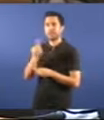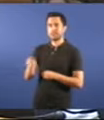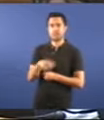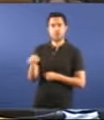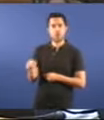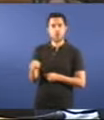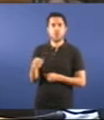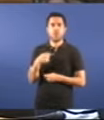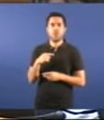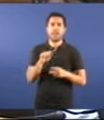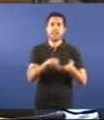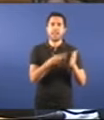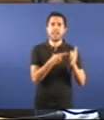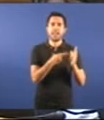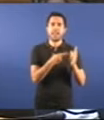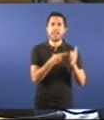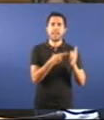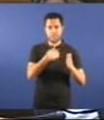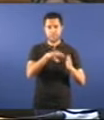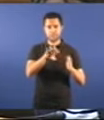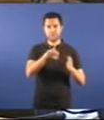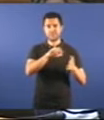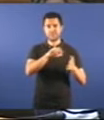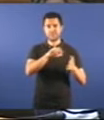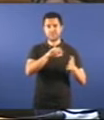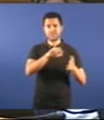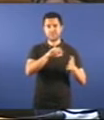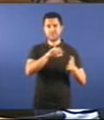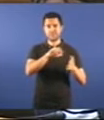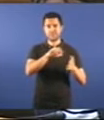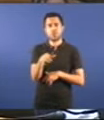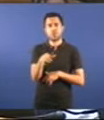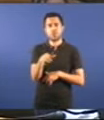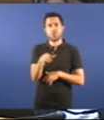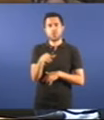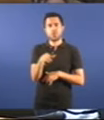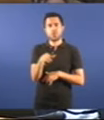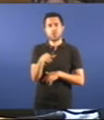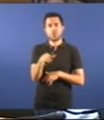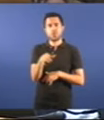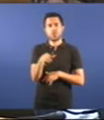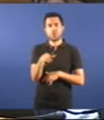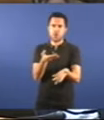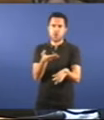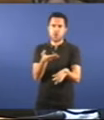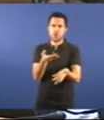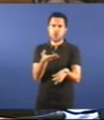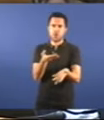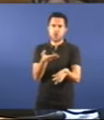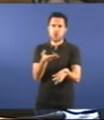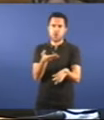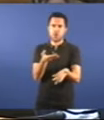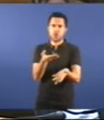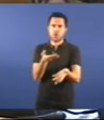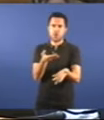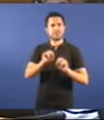as leis que hai no noso país. Señor Feijó, vai a deixar de facer estas declaracións deshonestas. Fíxese, en agosto,